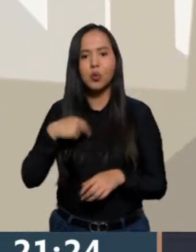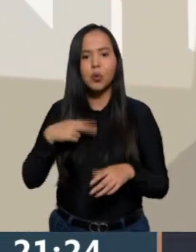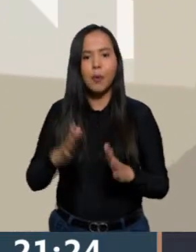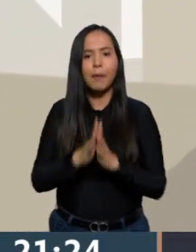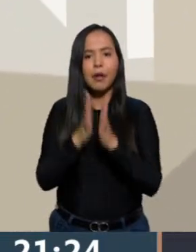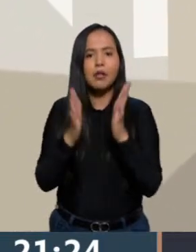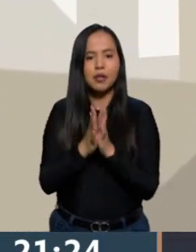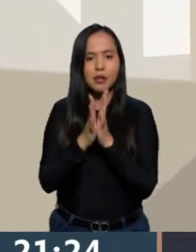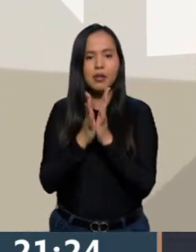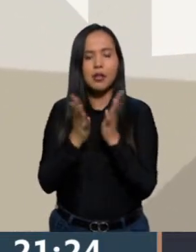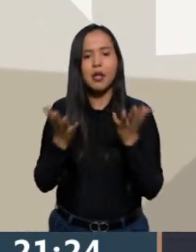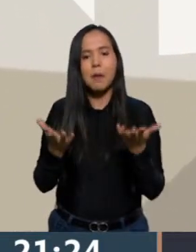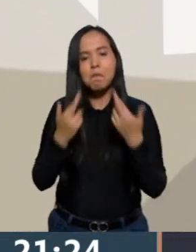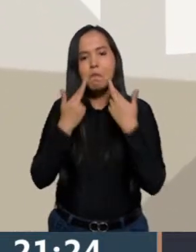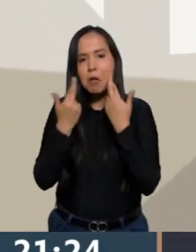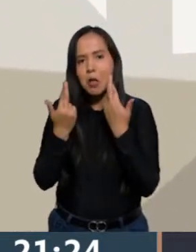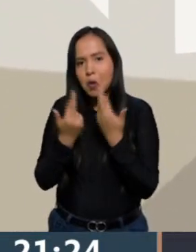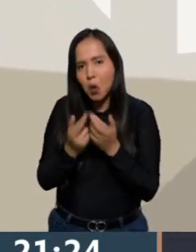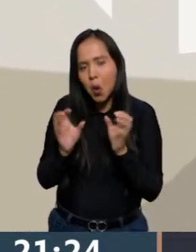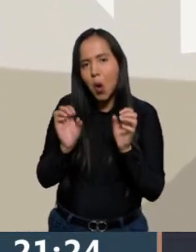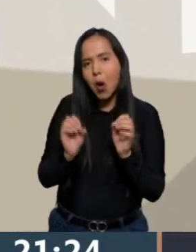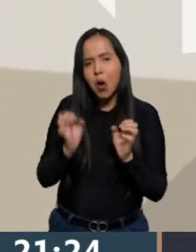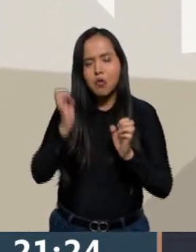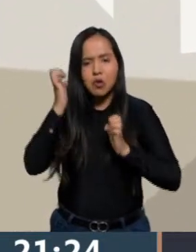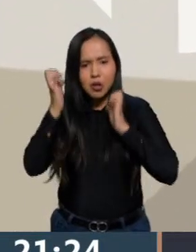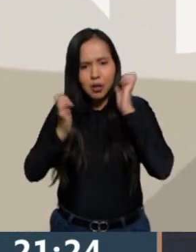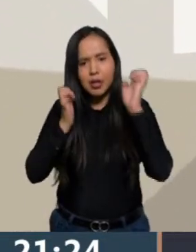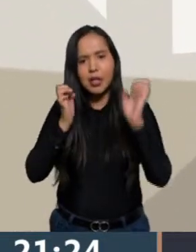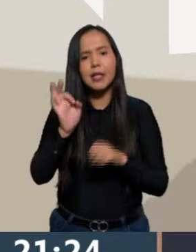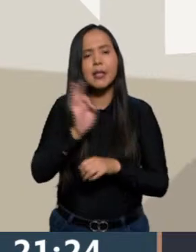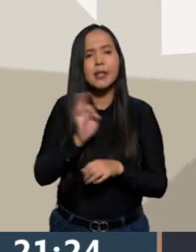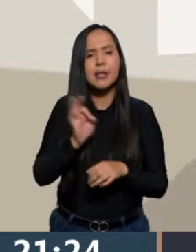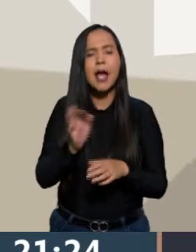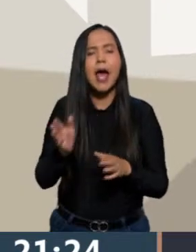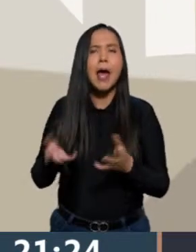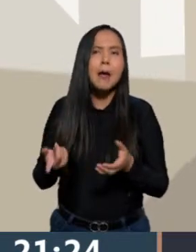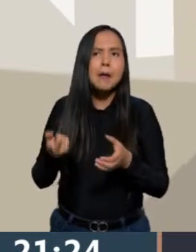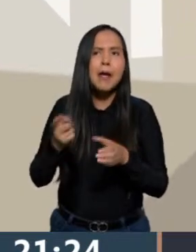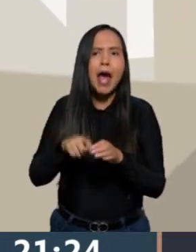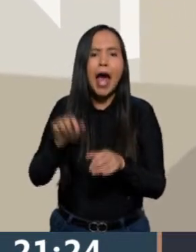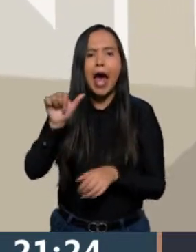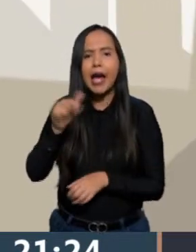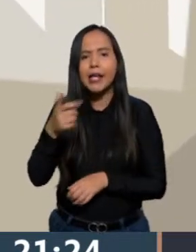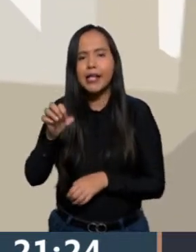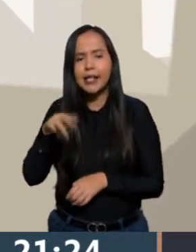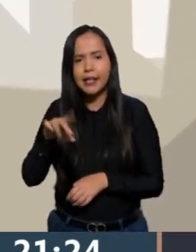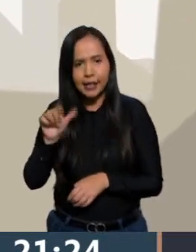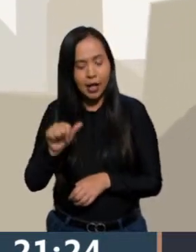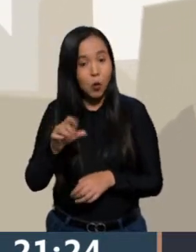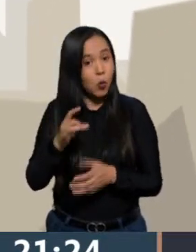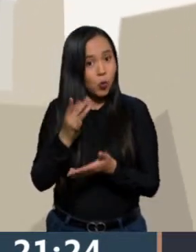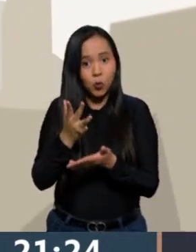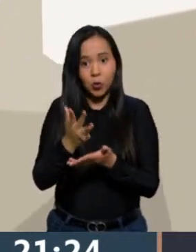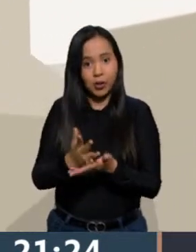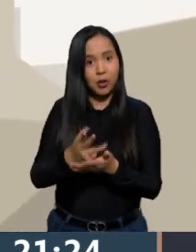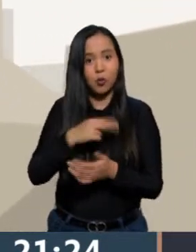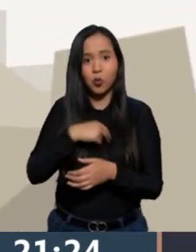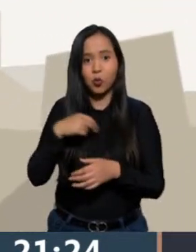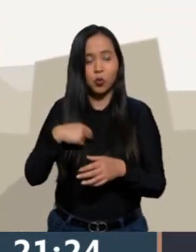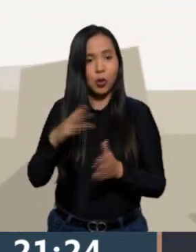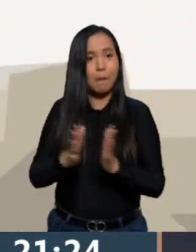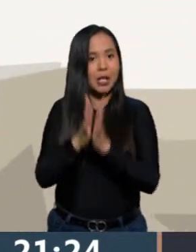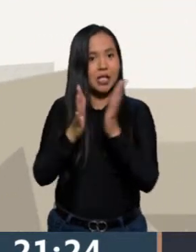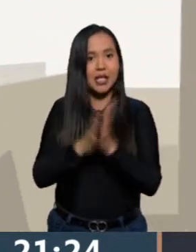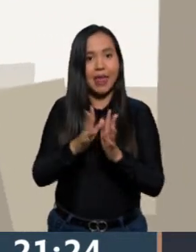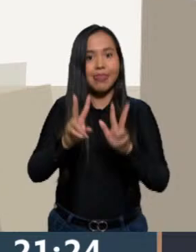reuniones o en eventos donde se pudiera sumar a una agenda, solamente en cuestión de agenda, no podíamos participar en eventos de